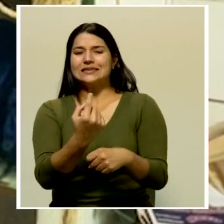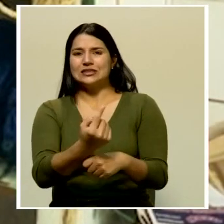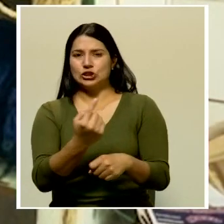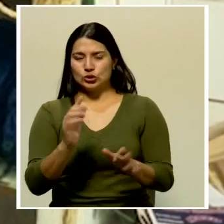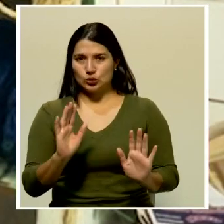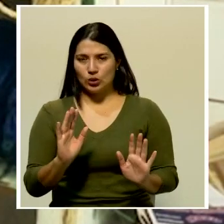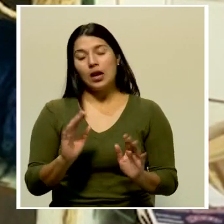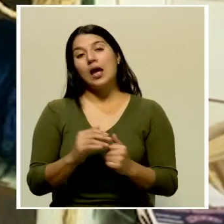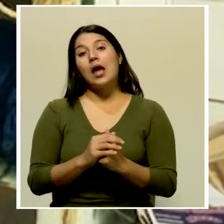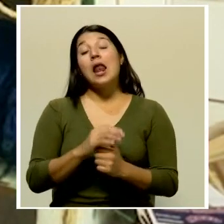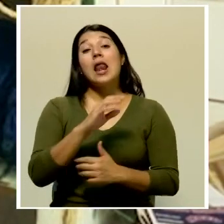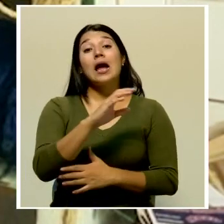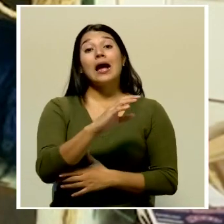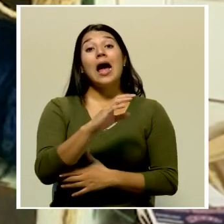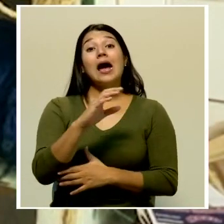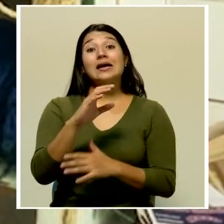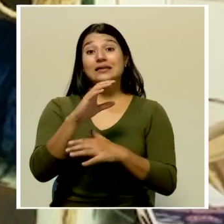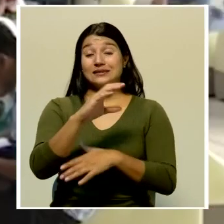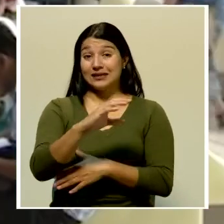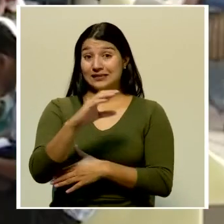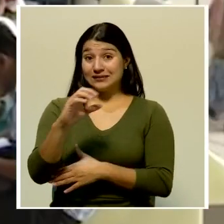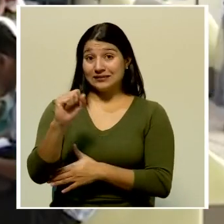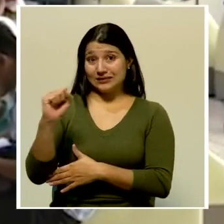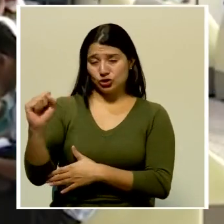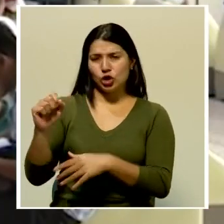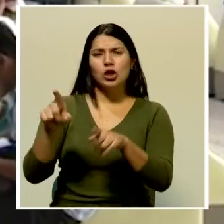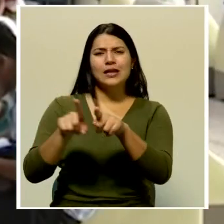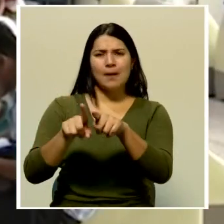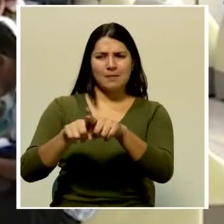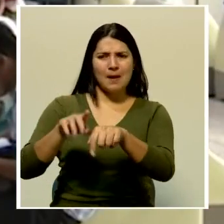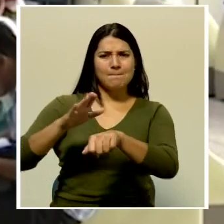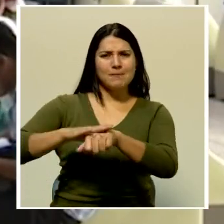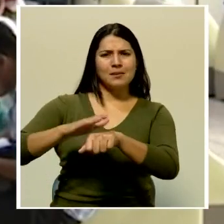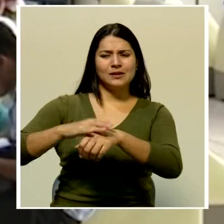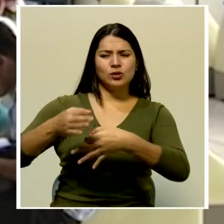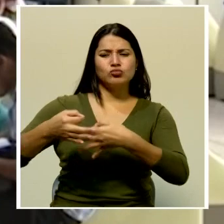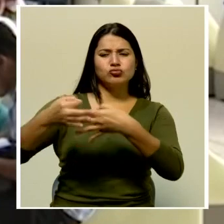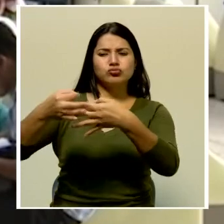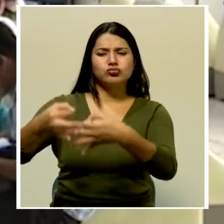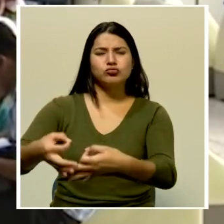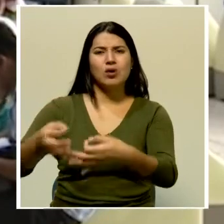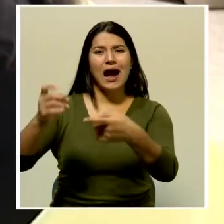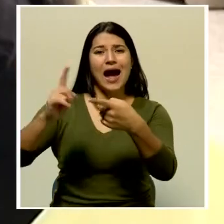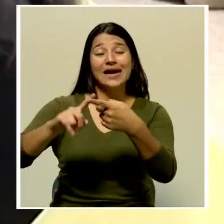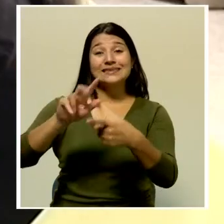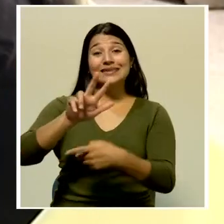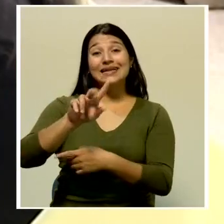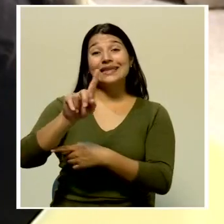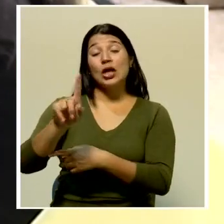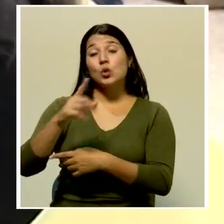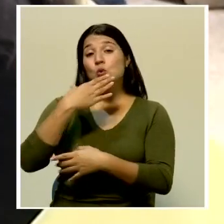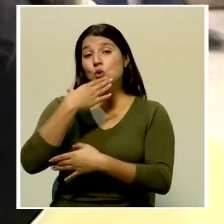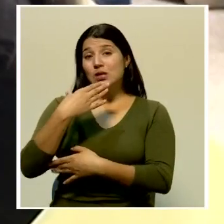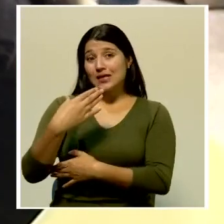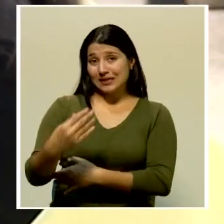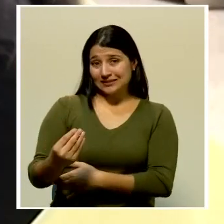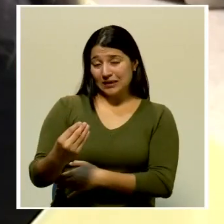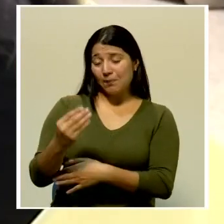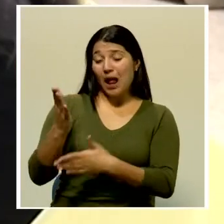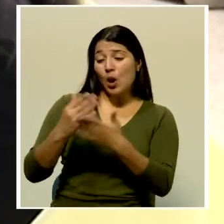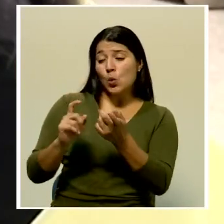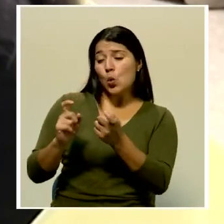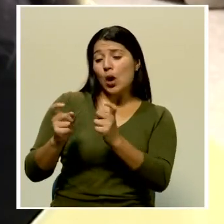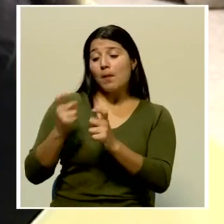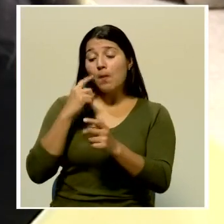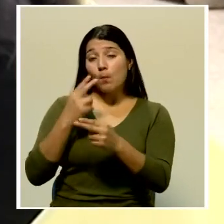La Caja de Seguro Social también hará una prórroga hasta el 31 de diciembre en ocho medidas transitorias al reglamento que regula